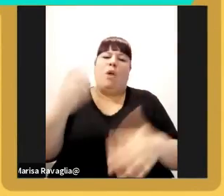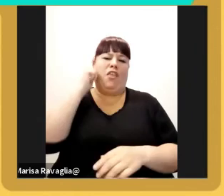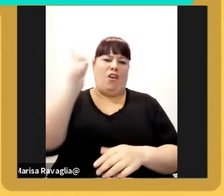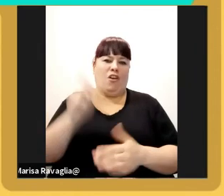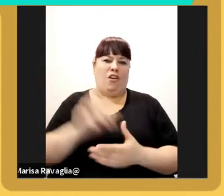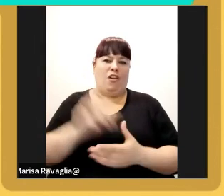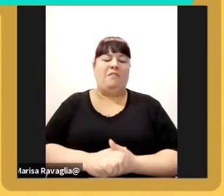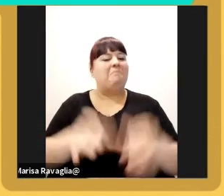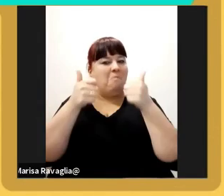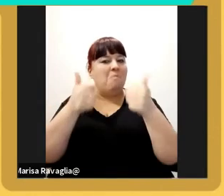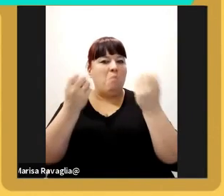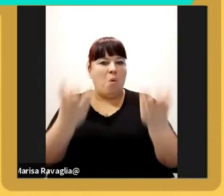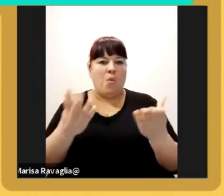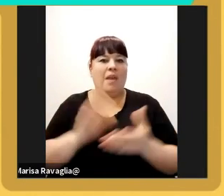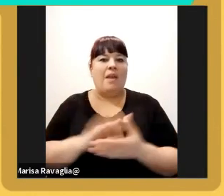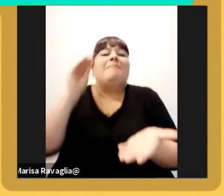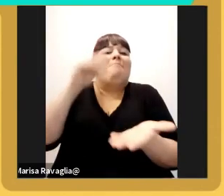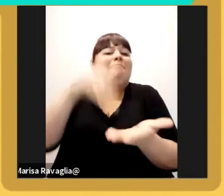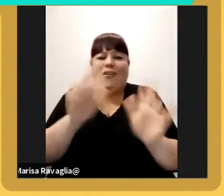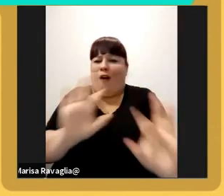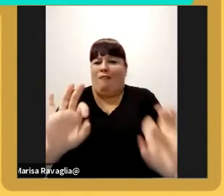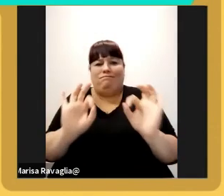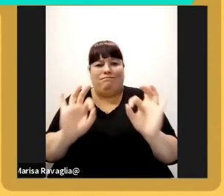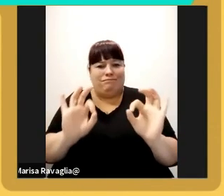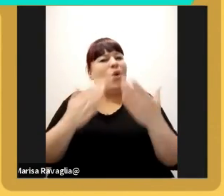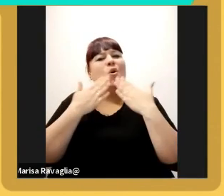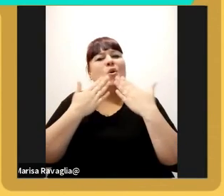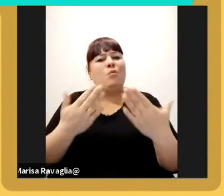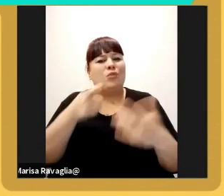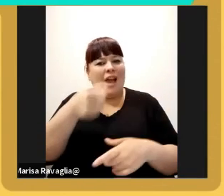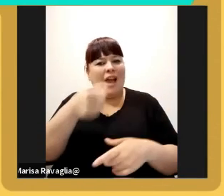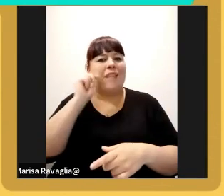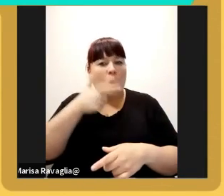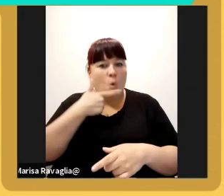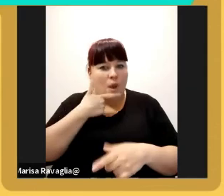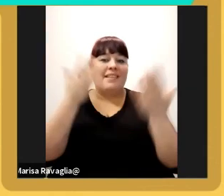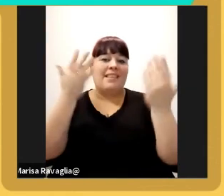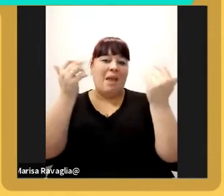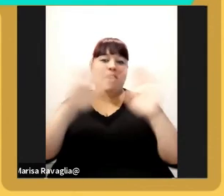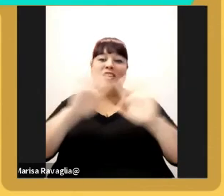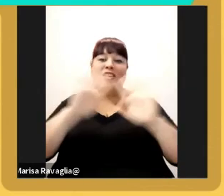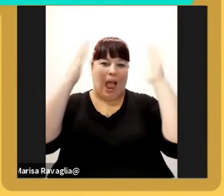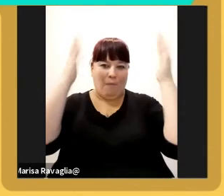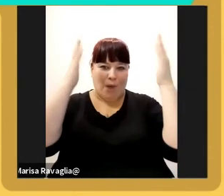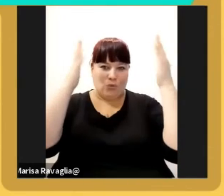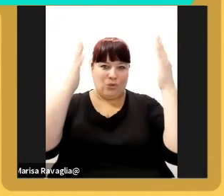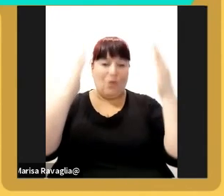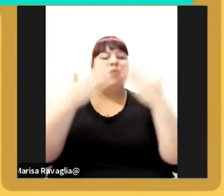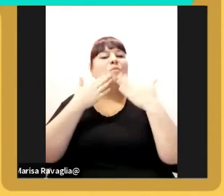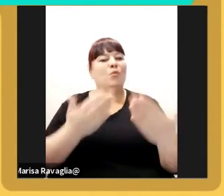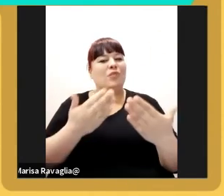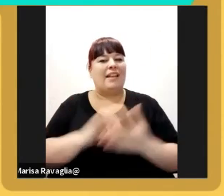espectacular no se puede agregar una palabra más muchísimas gracias Luis lo despedimos con un fuerte aplauso muchas gracias